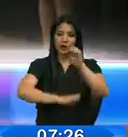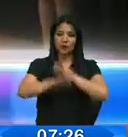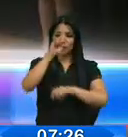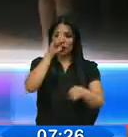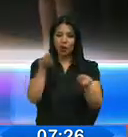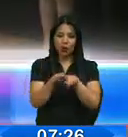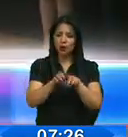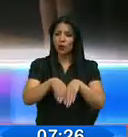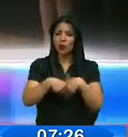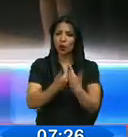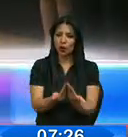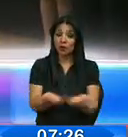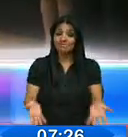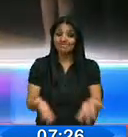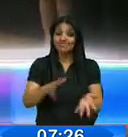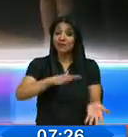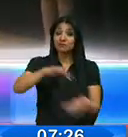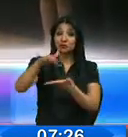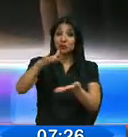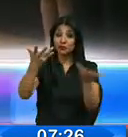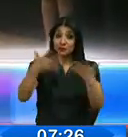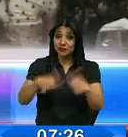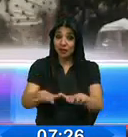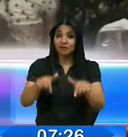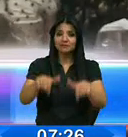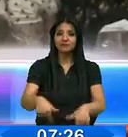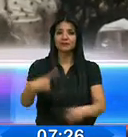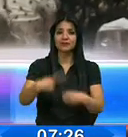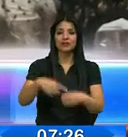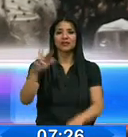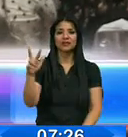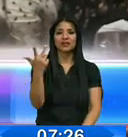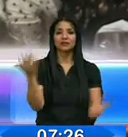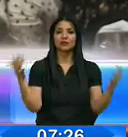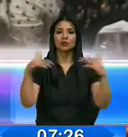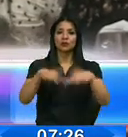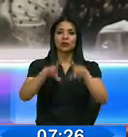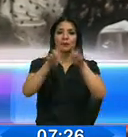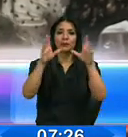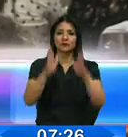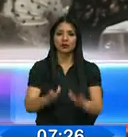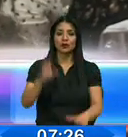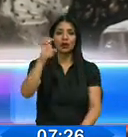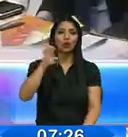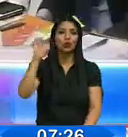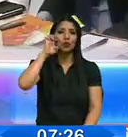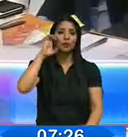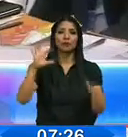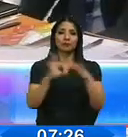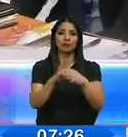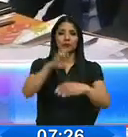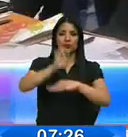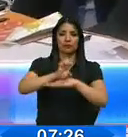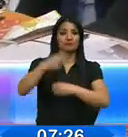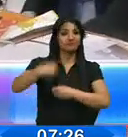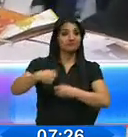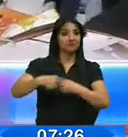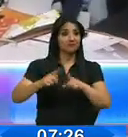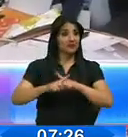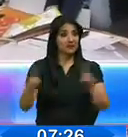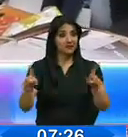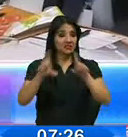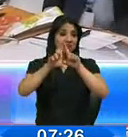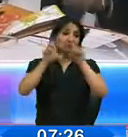acuerdo y fomentar las exportaciones, se realizó en Quito al tercer encuentro empresarial Europa-Ecuador, en el que participaron diversos